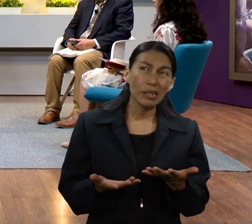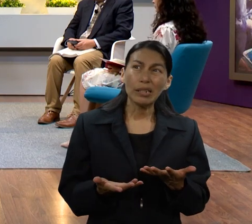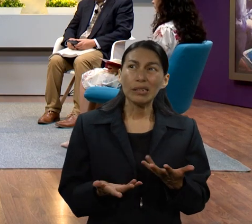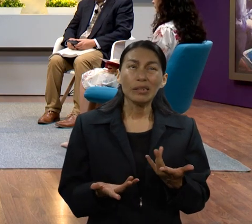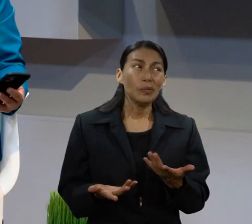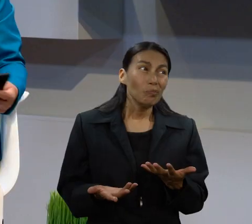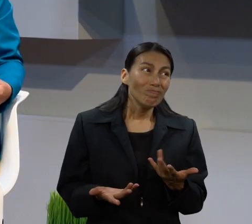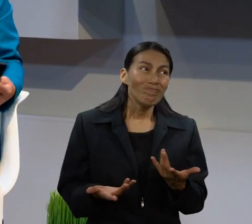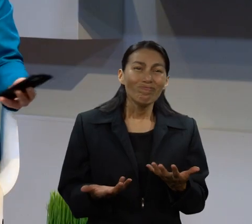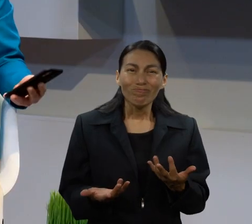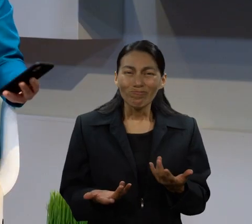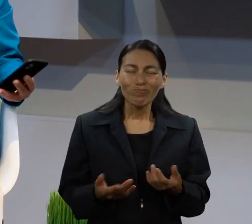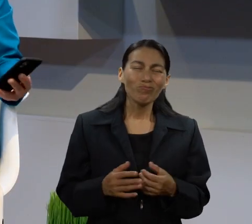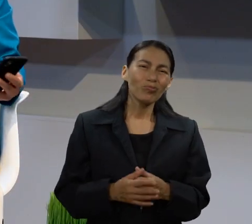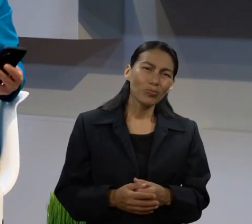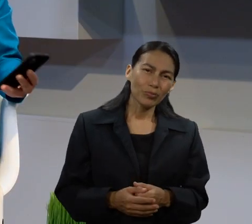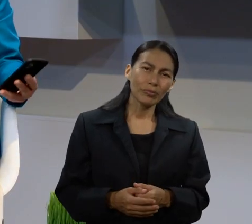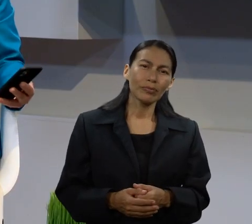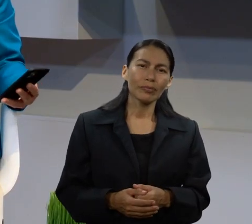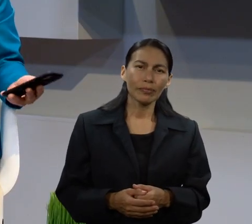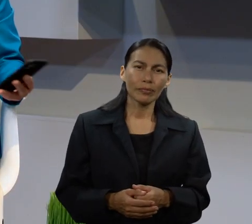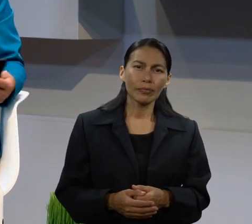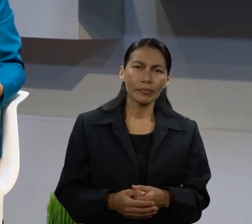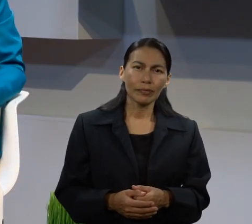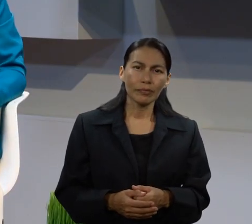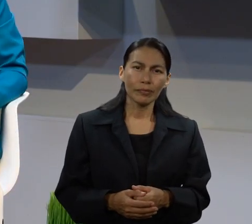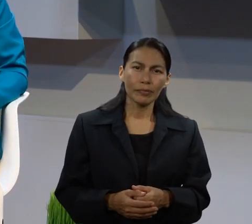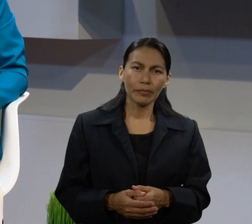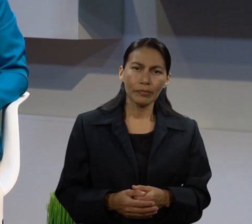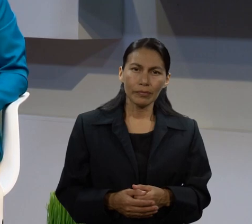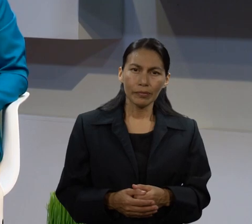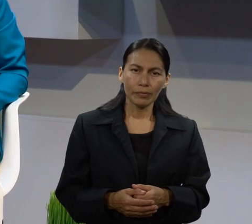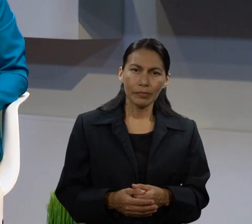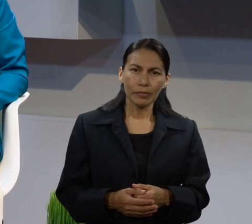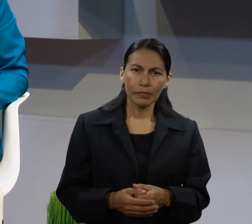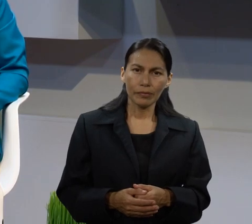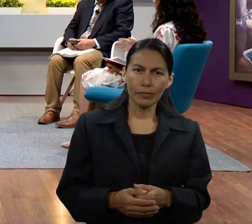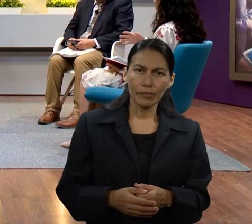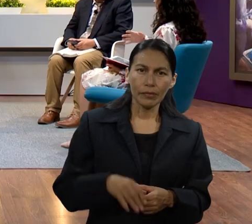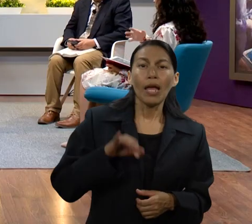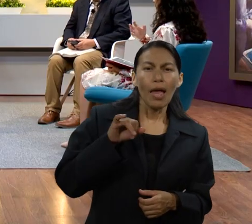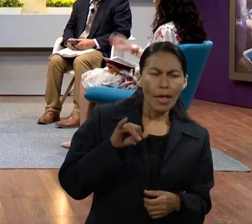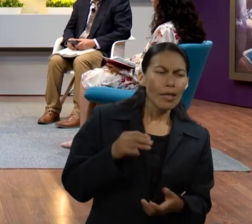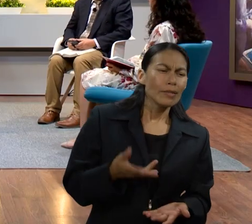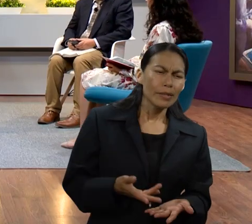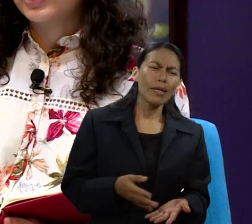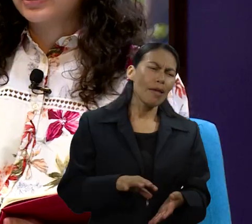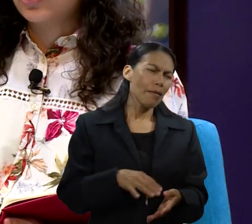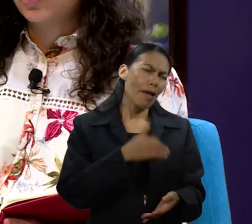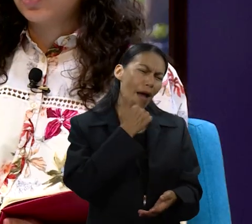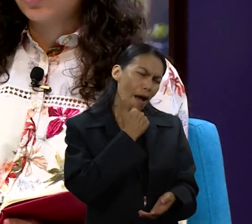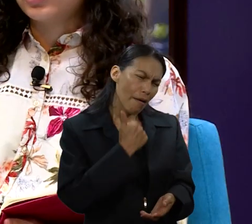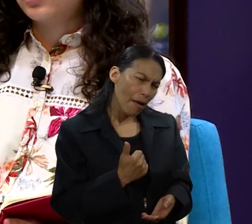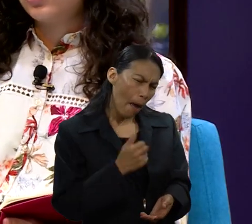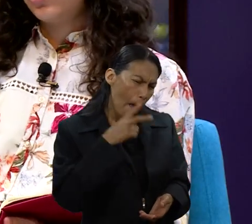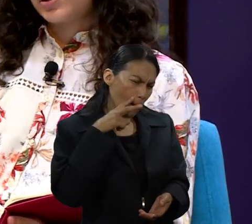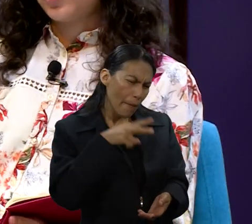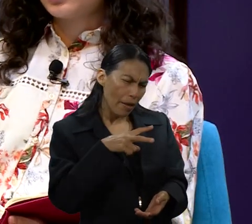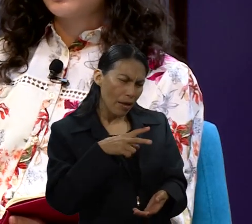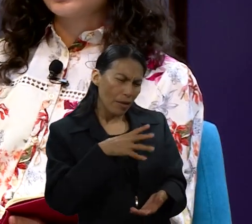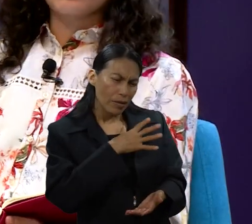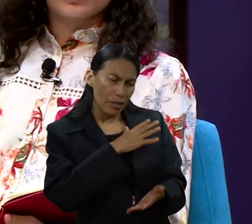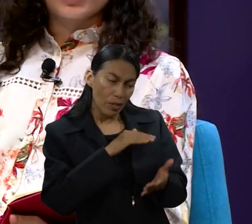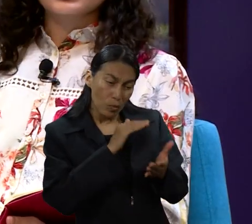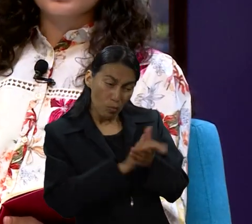humanidad, justamente podríamos decir, ¿no, Dani? Sí, sí, sí, es en donde Abraham ve que su